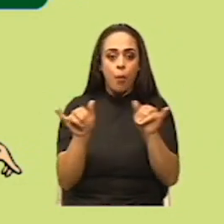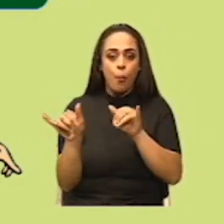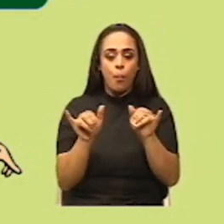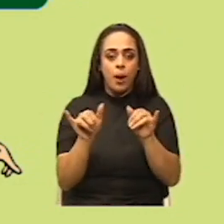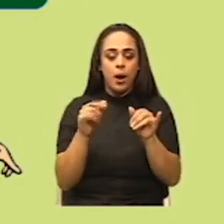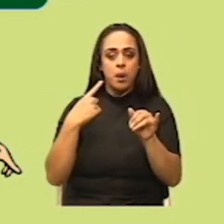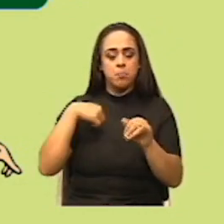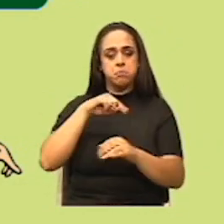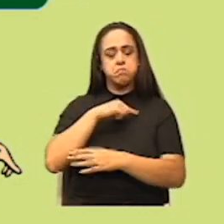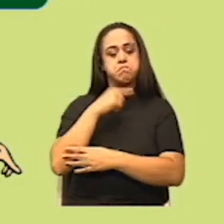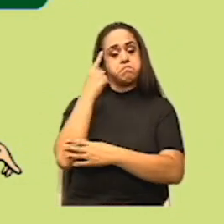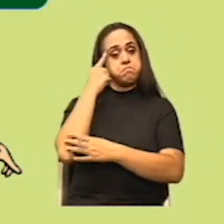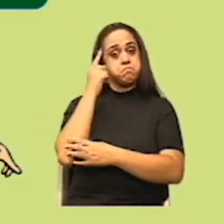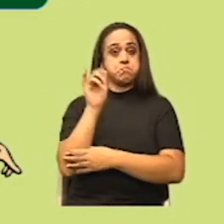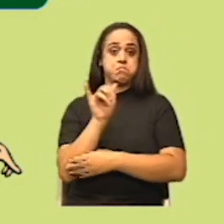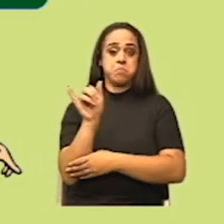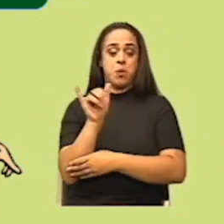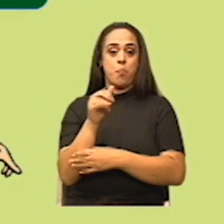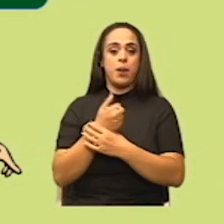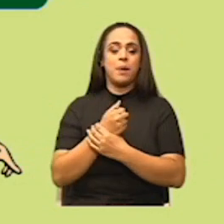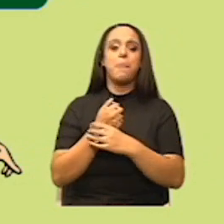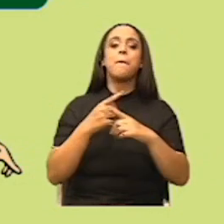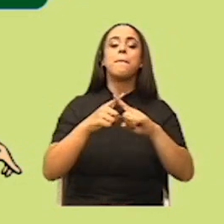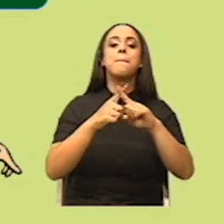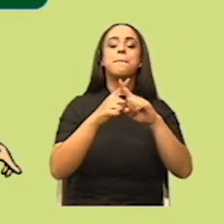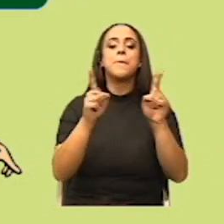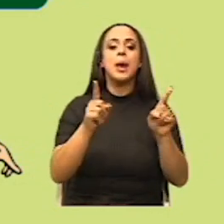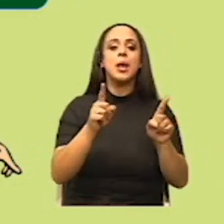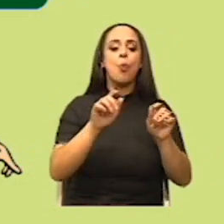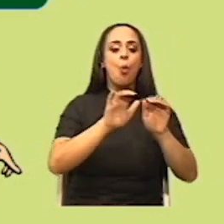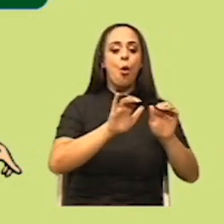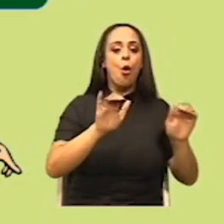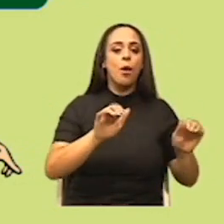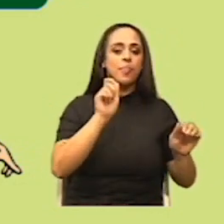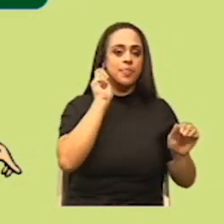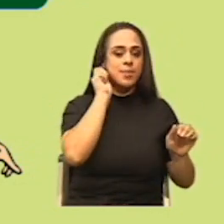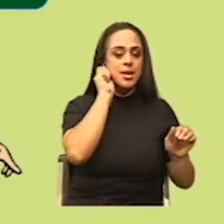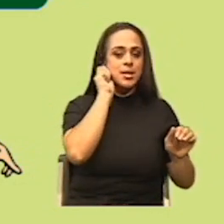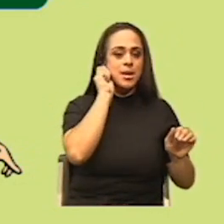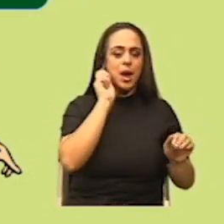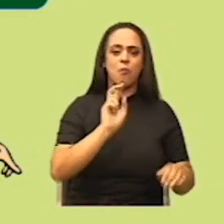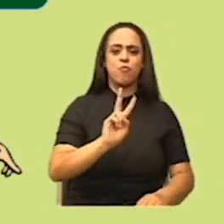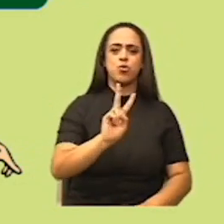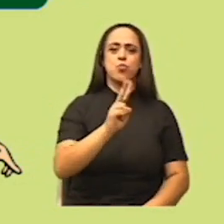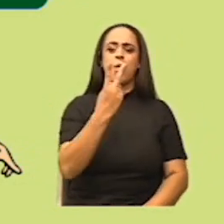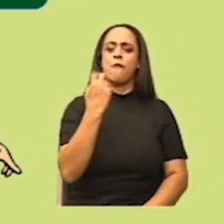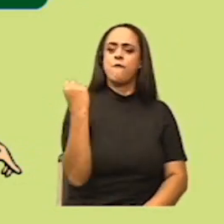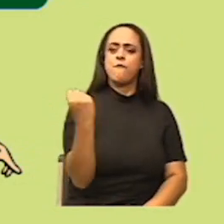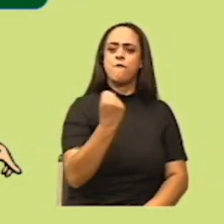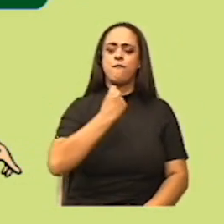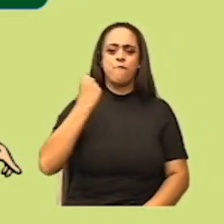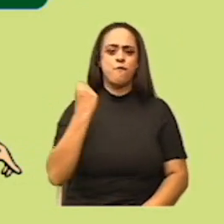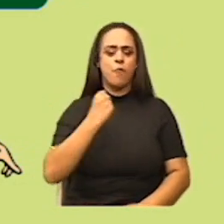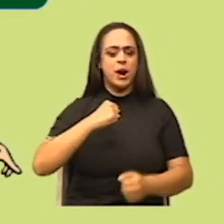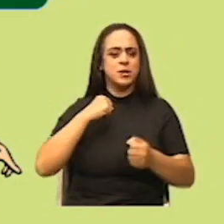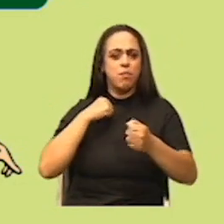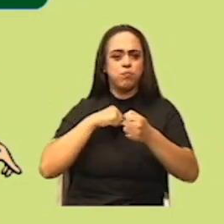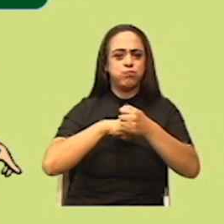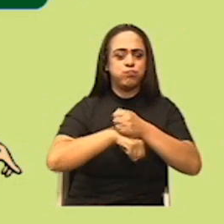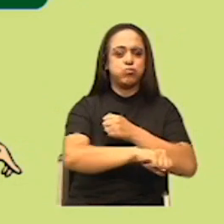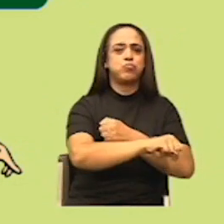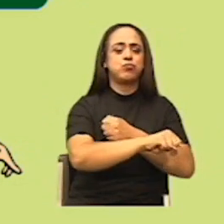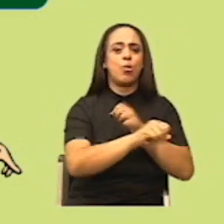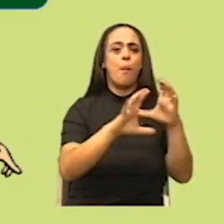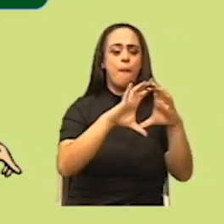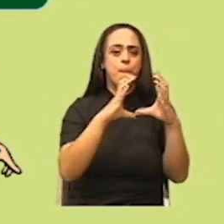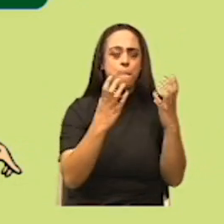que son de igual masa. Pero la niña duplicó la fuerza que le aplicó al balón. Ven que la